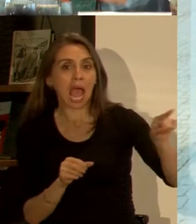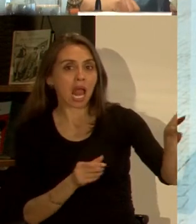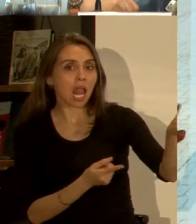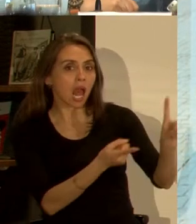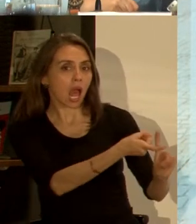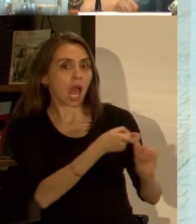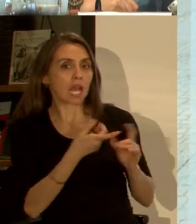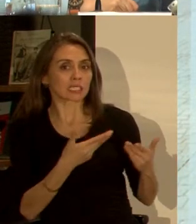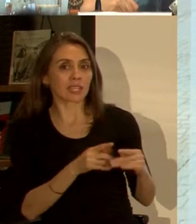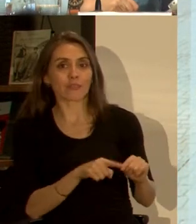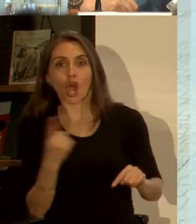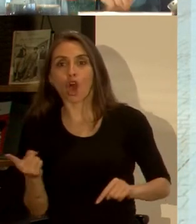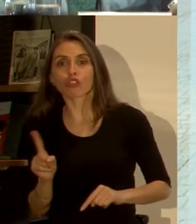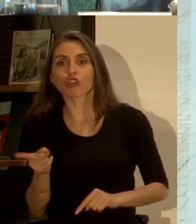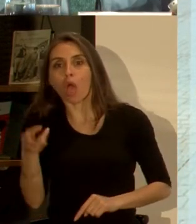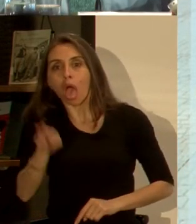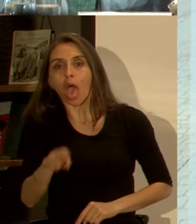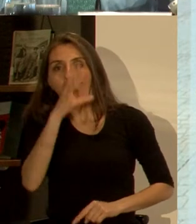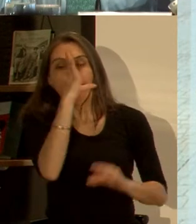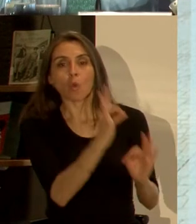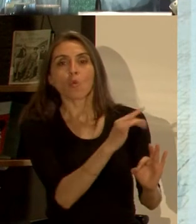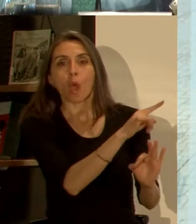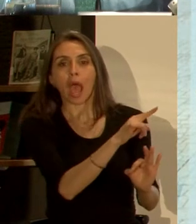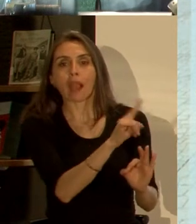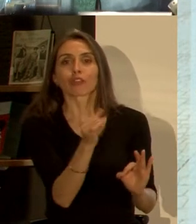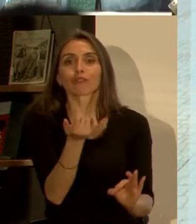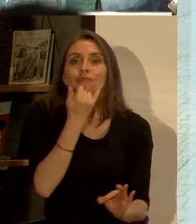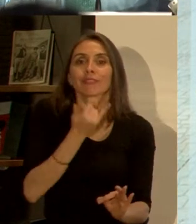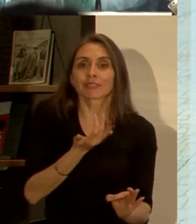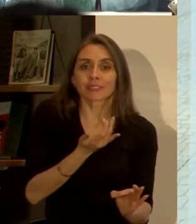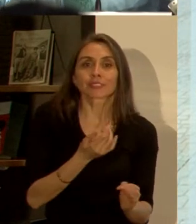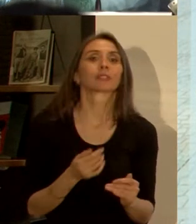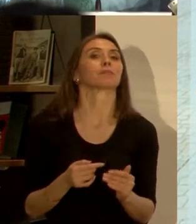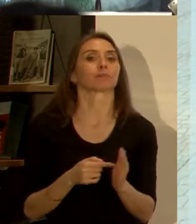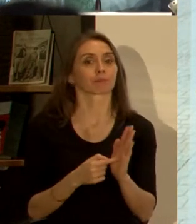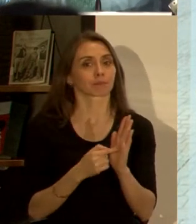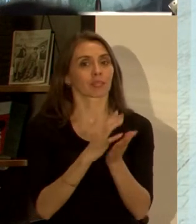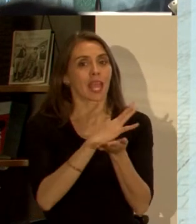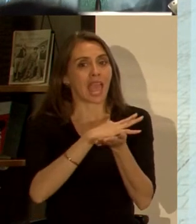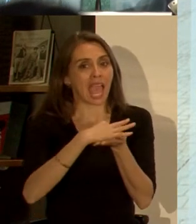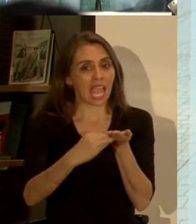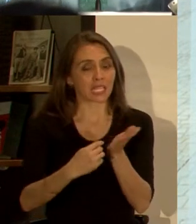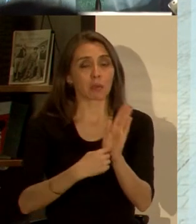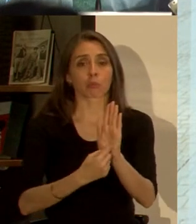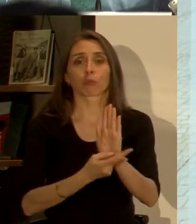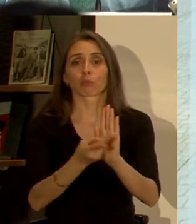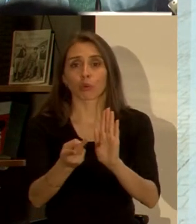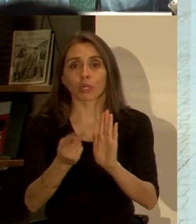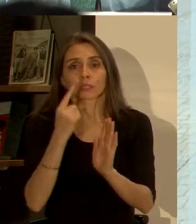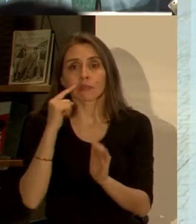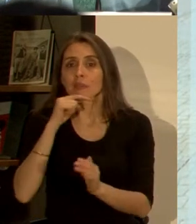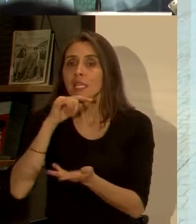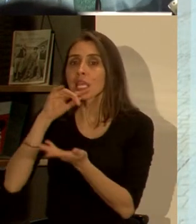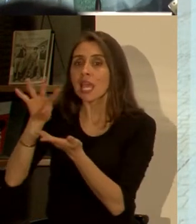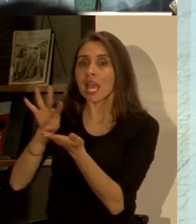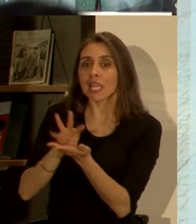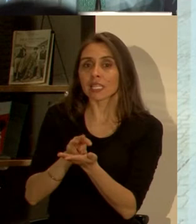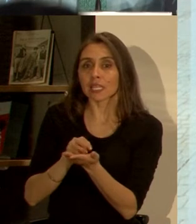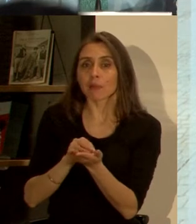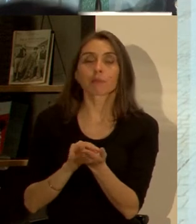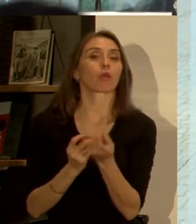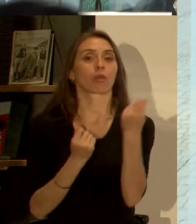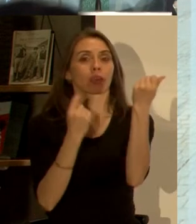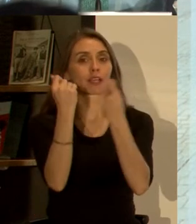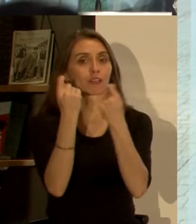útiles para que otros no lo repitan. De todas maneras, hemos mostrado a base de ejemplos y a base de ejemplos también de modelación